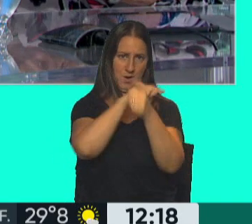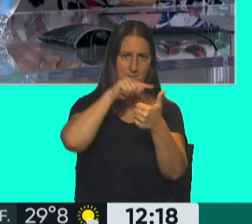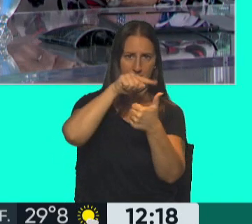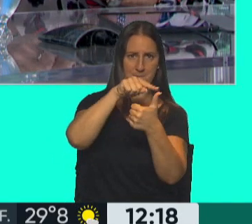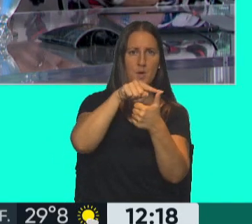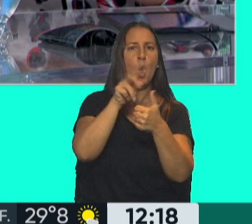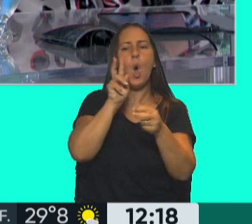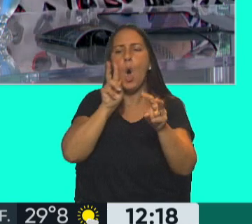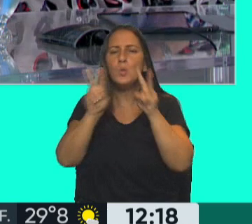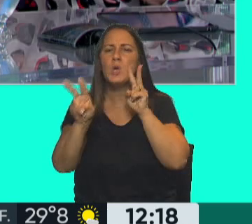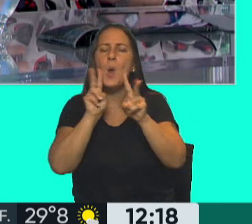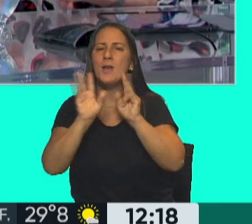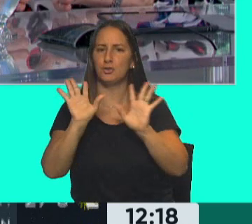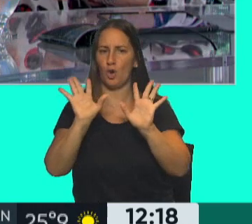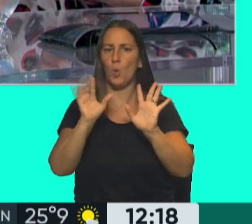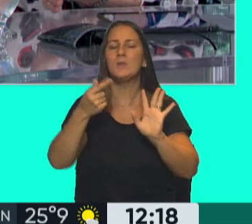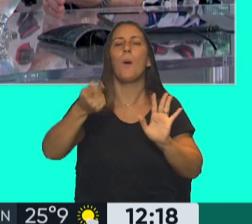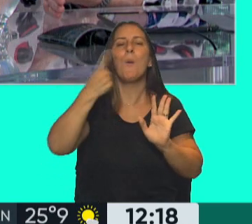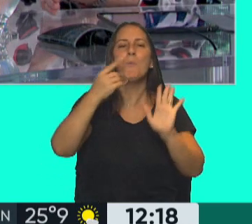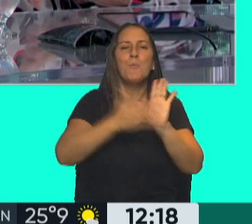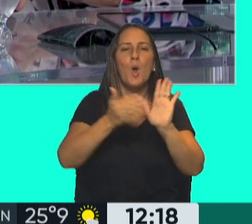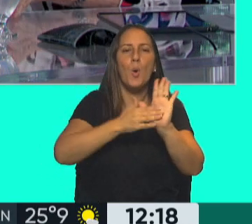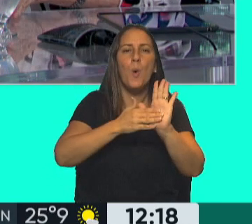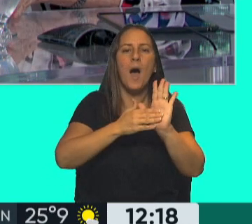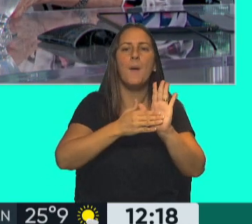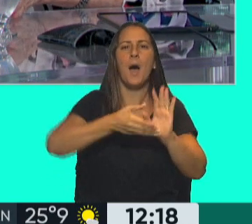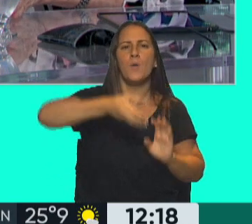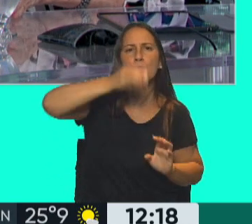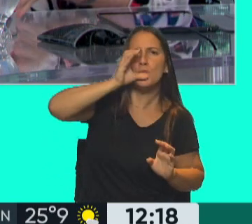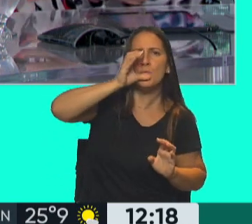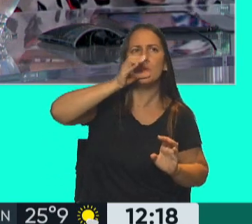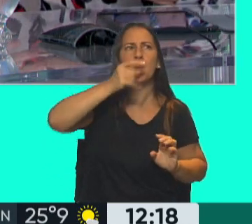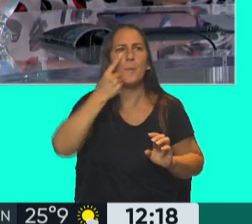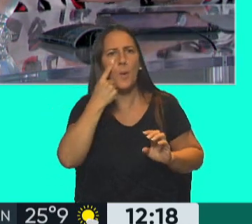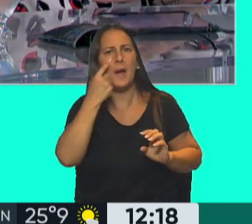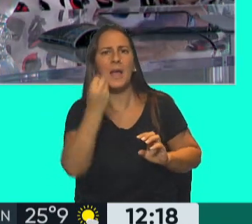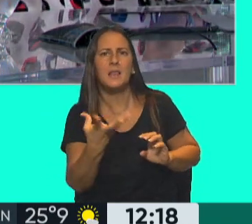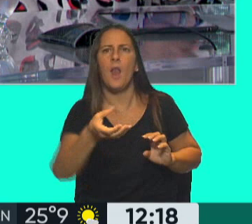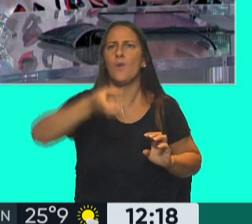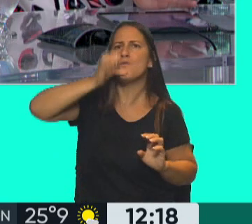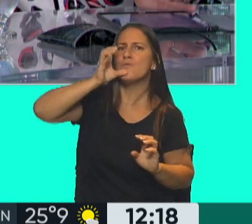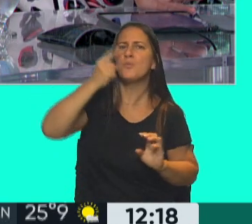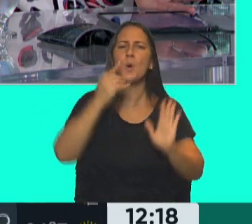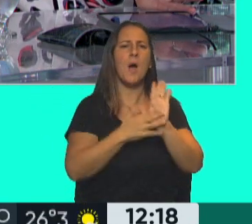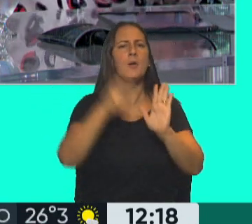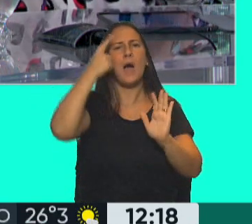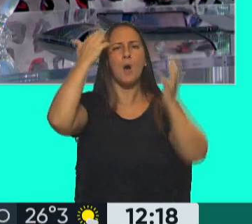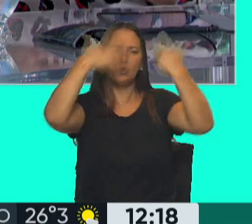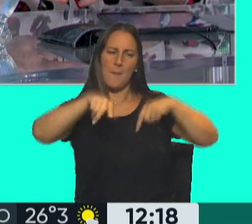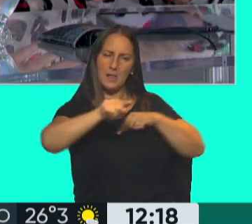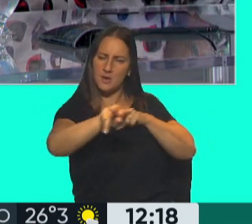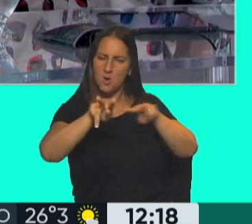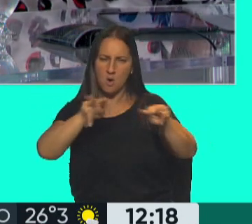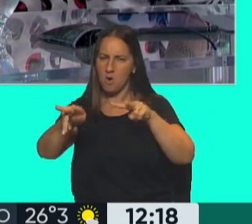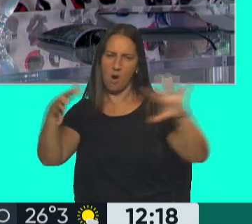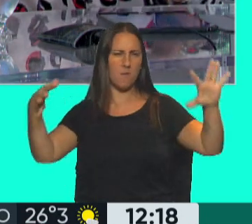observacionales, o sea, no probaban causa y consecuencia, sino solamente asociación. ¿Qué